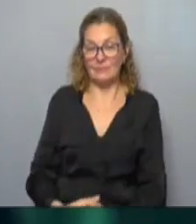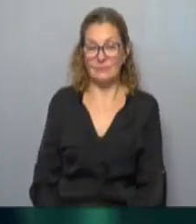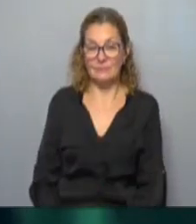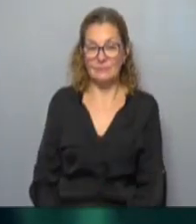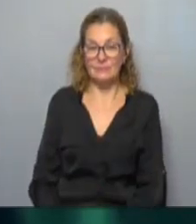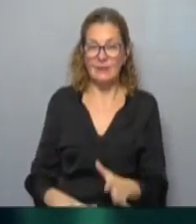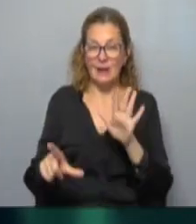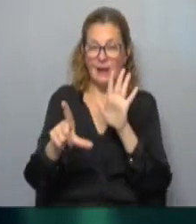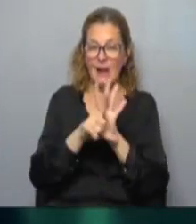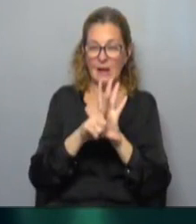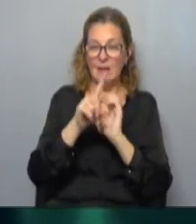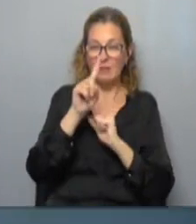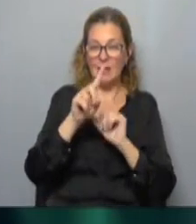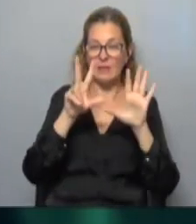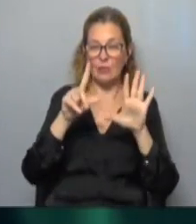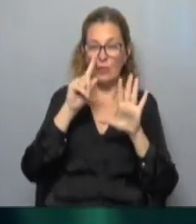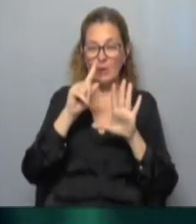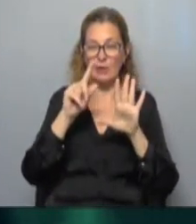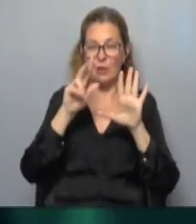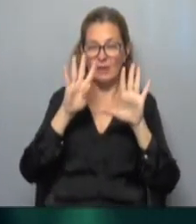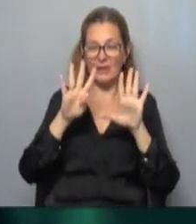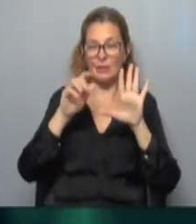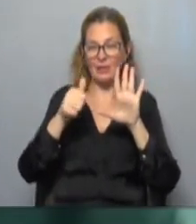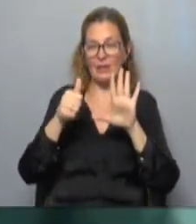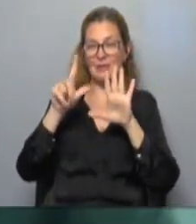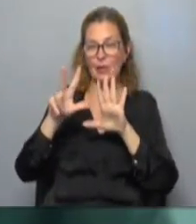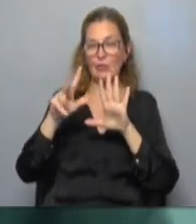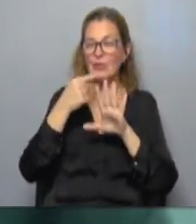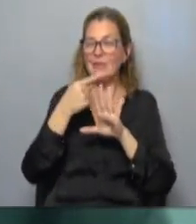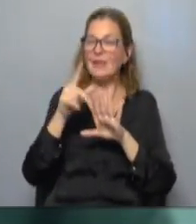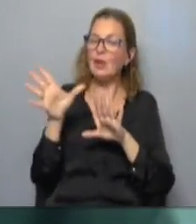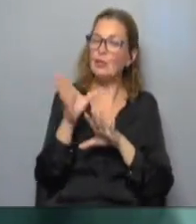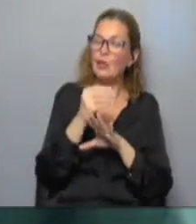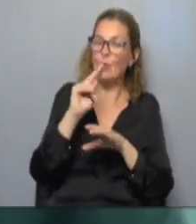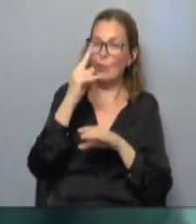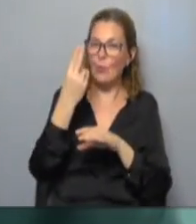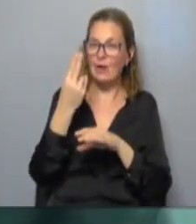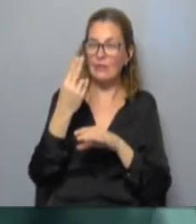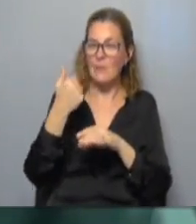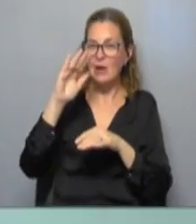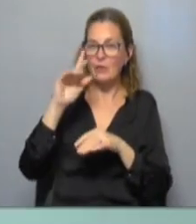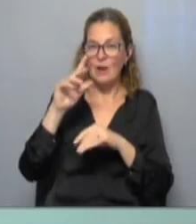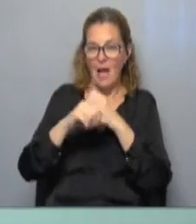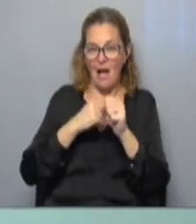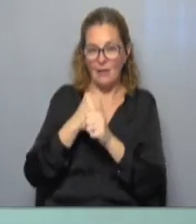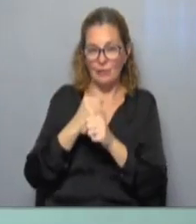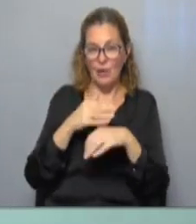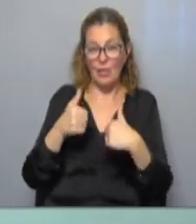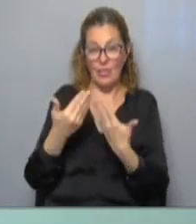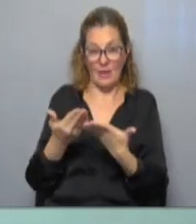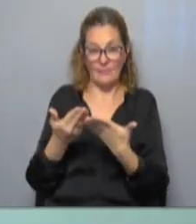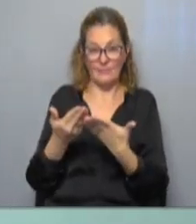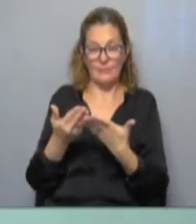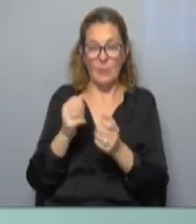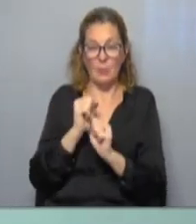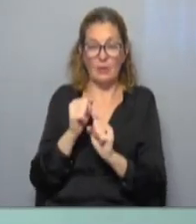la ley 18968 de 2013 estableció que todos los uruguayos y uruguayas mayores de edad son donantes a no ser